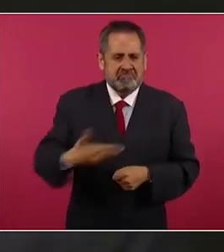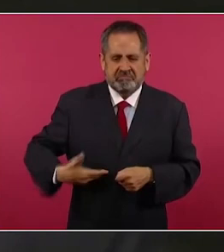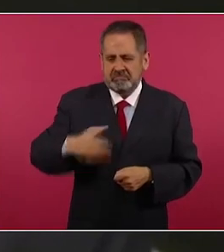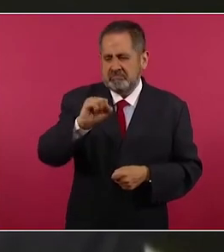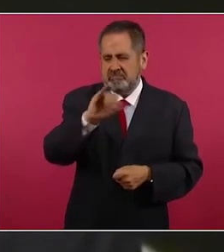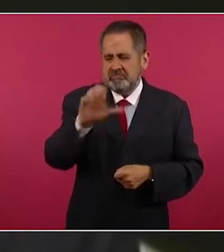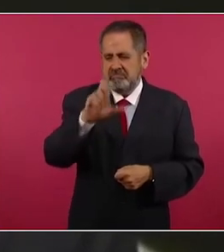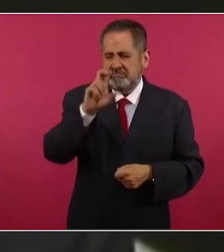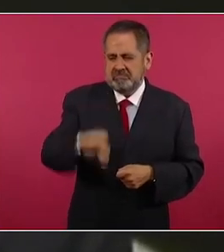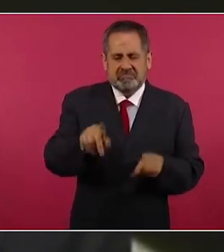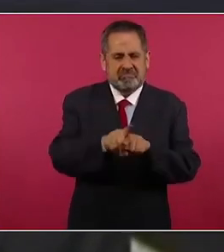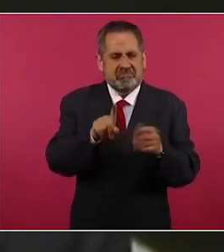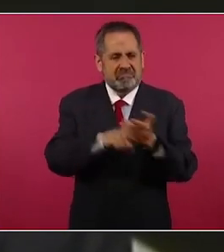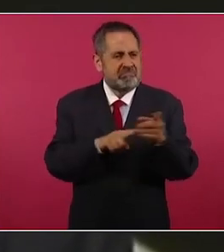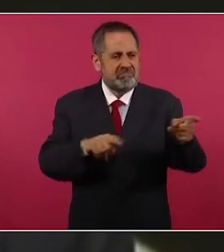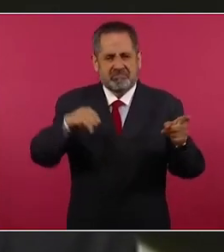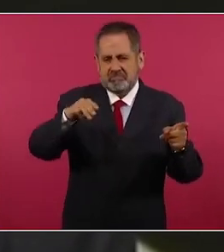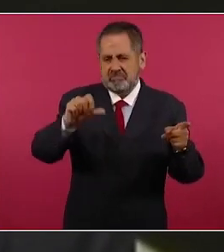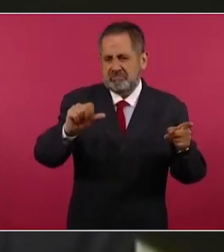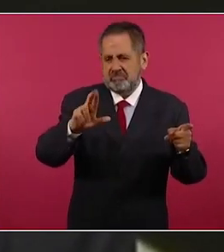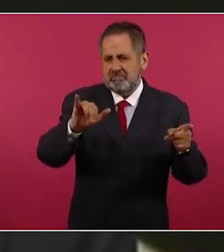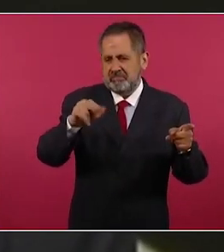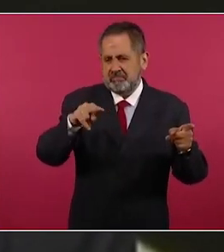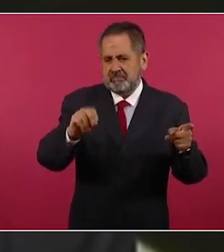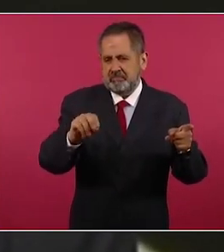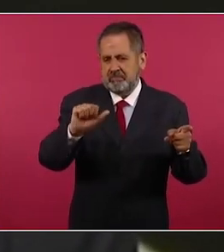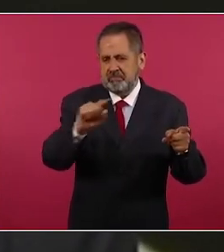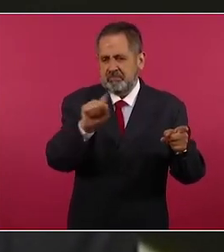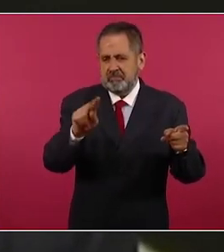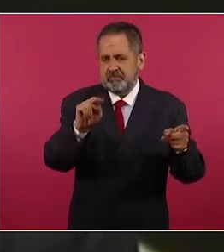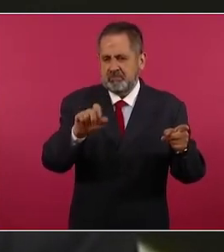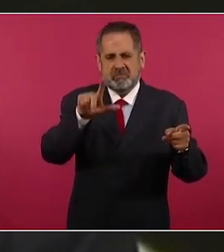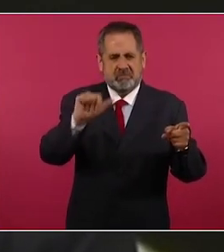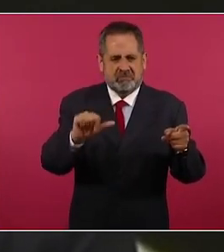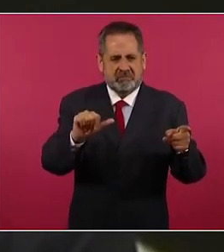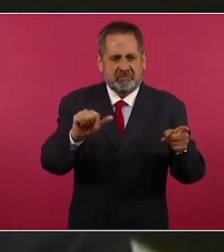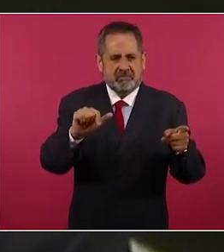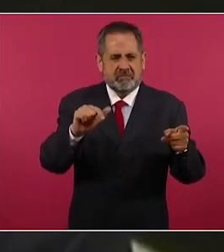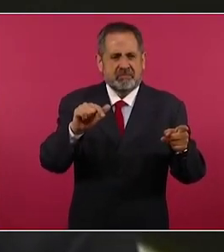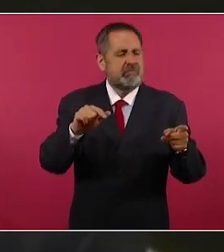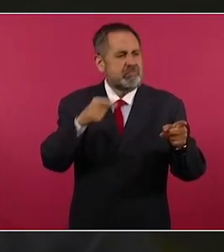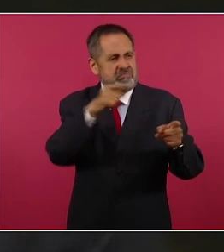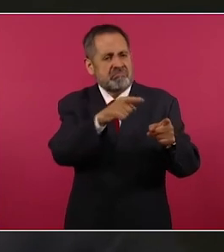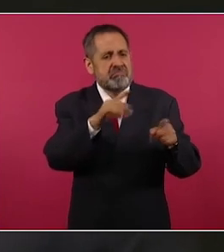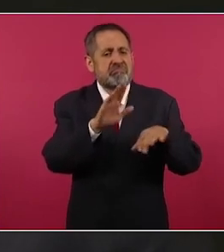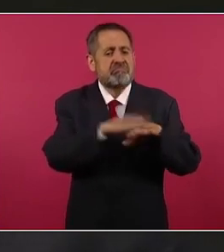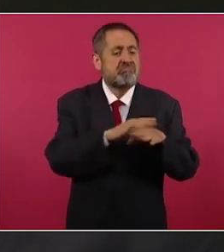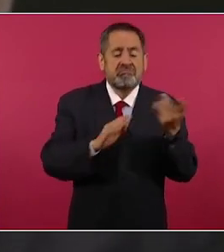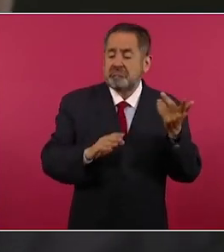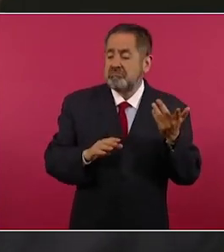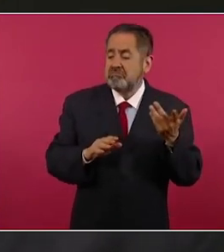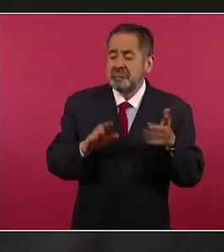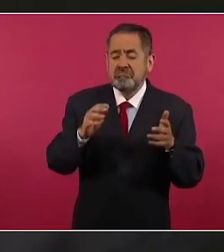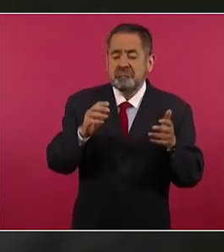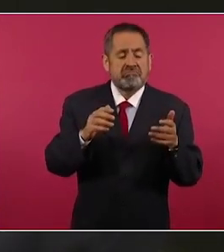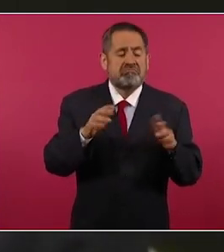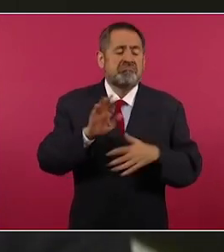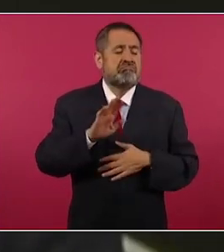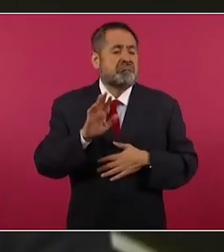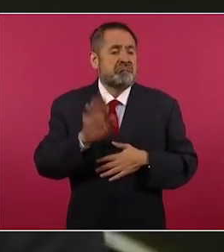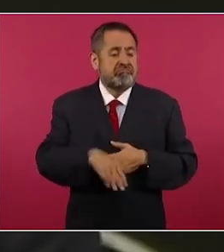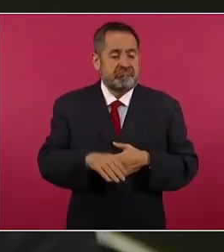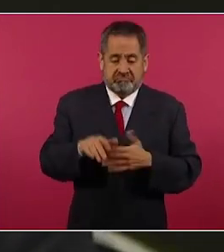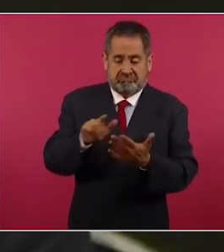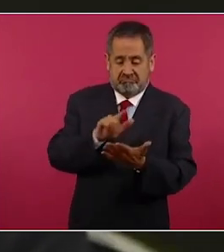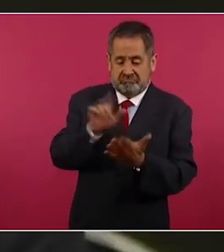Justicia de la Nación, Mariano Azuela Huitrón, por supeditar los altos principios